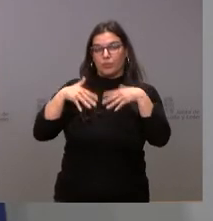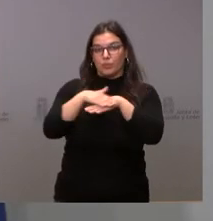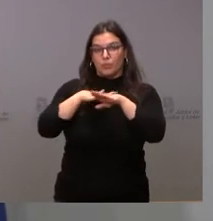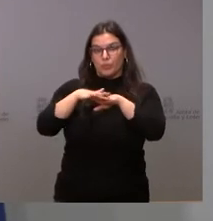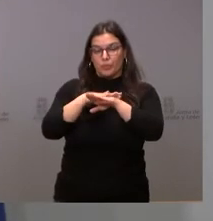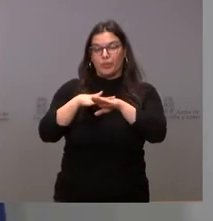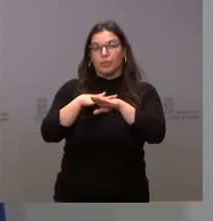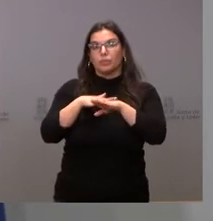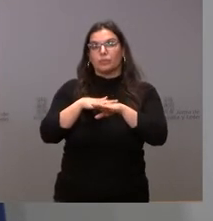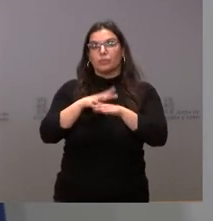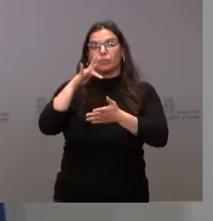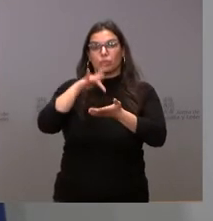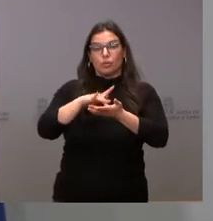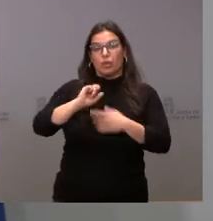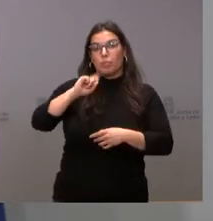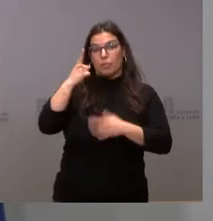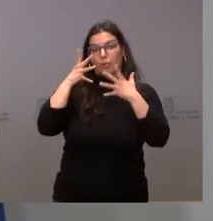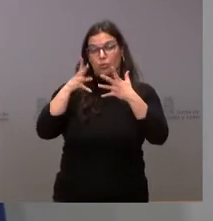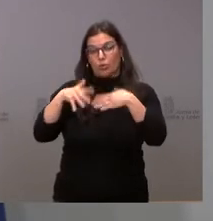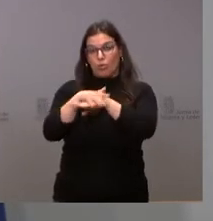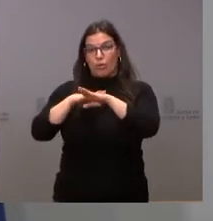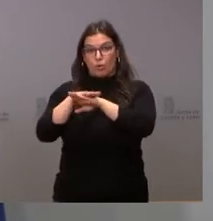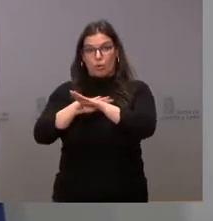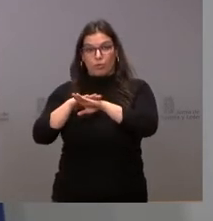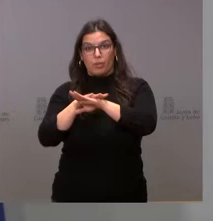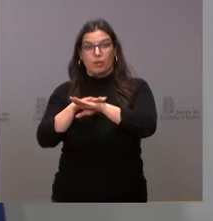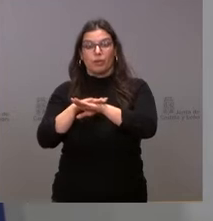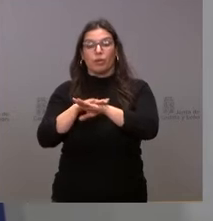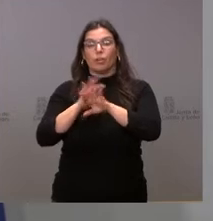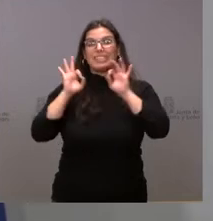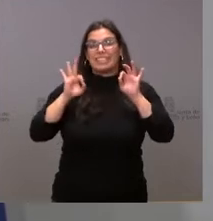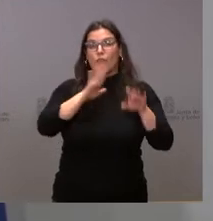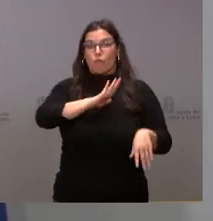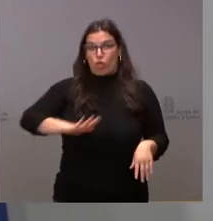Es el primer Consejo de Gobierno con el Gobierno ya en funciones